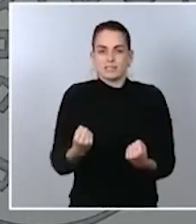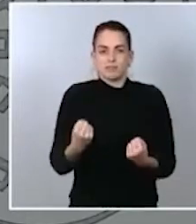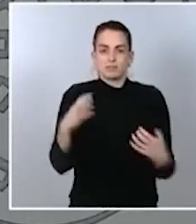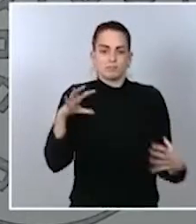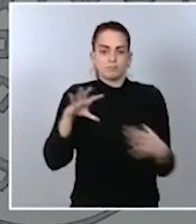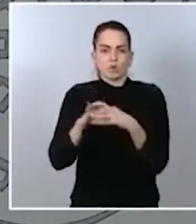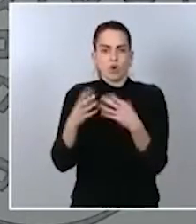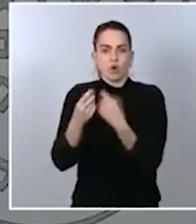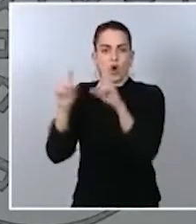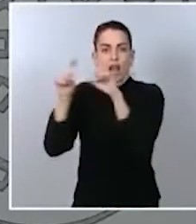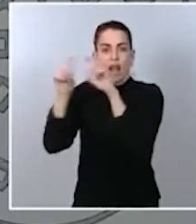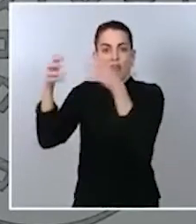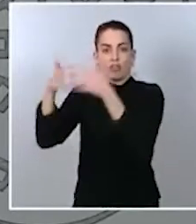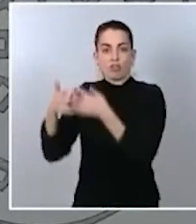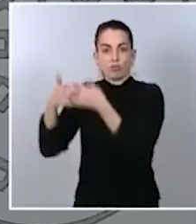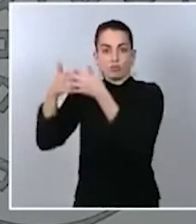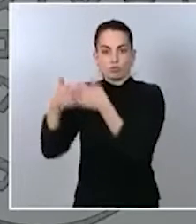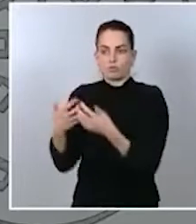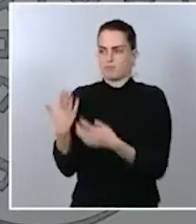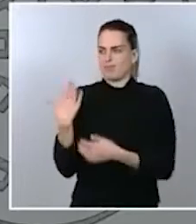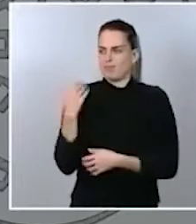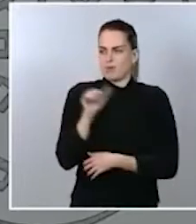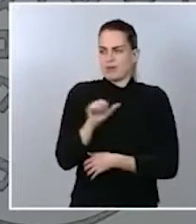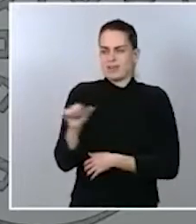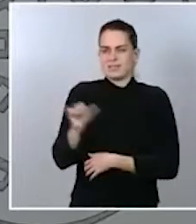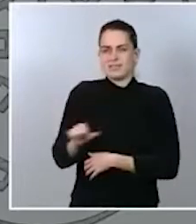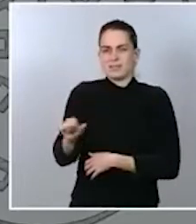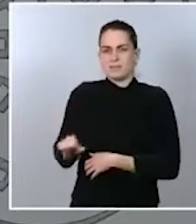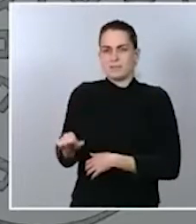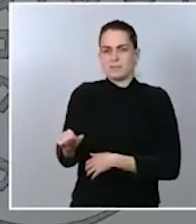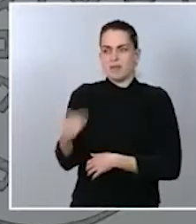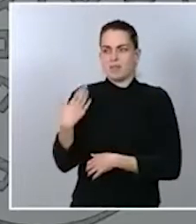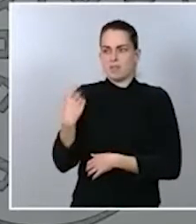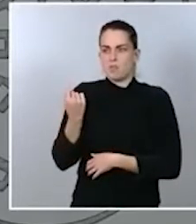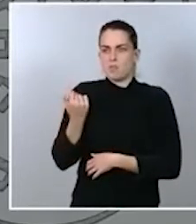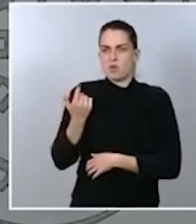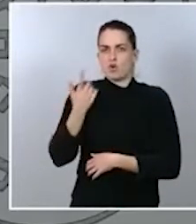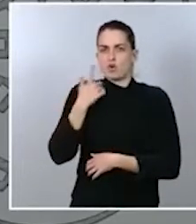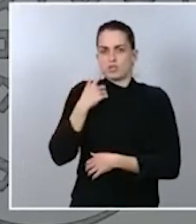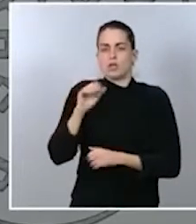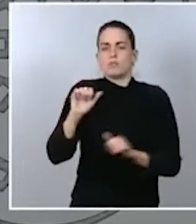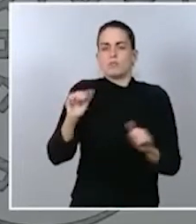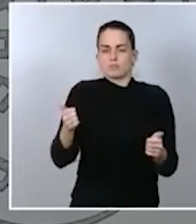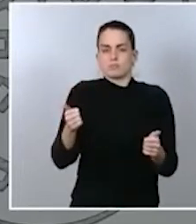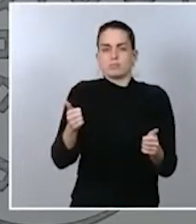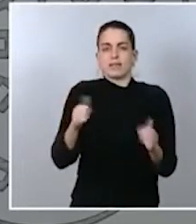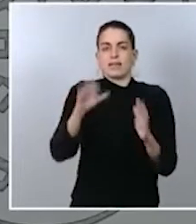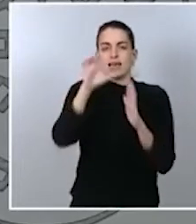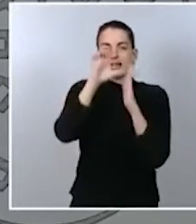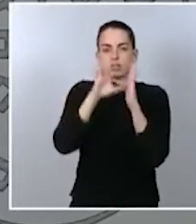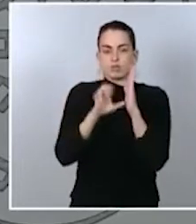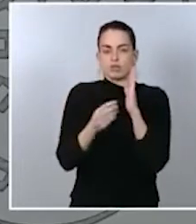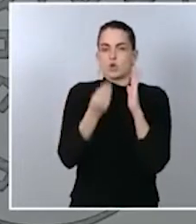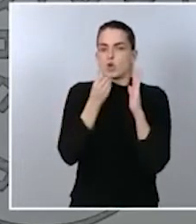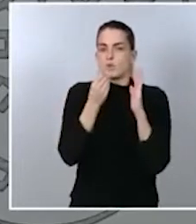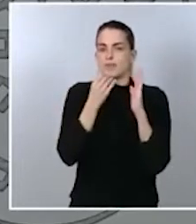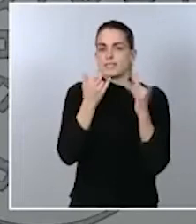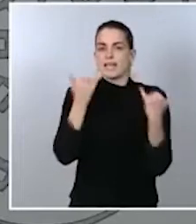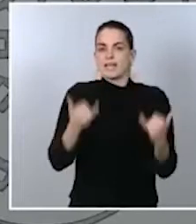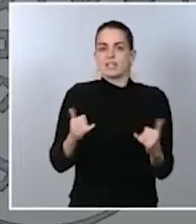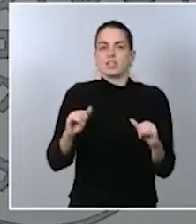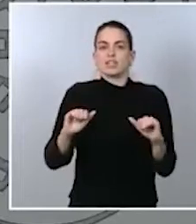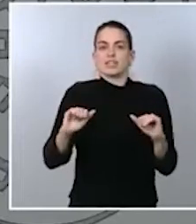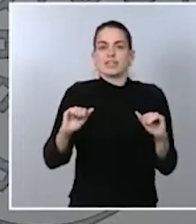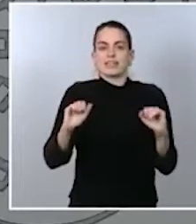que hace escasamente unas semanas hemos aprobado definitivamente el estatuto del consumidor electrointensivo ratificado